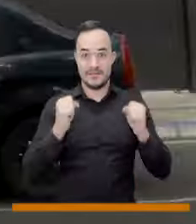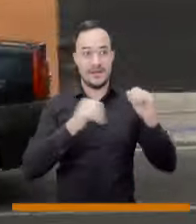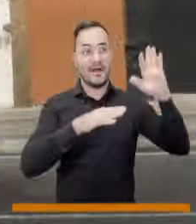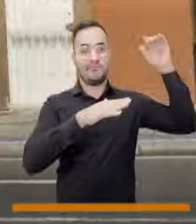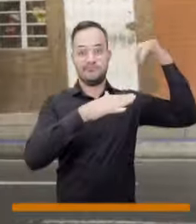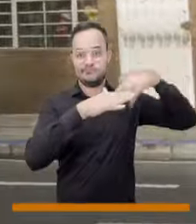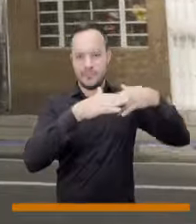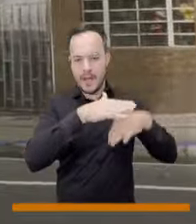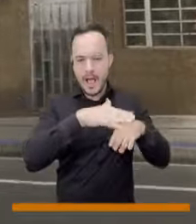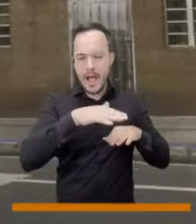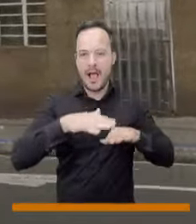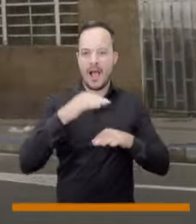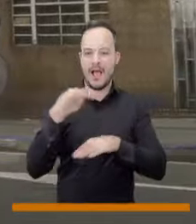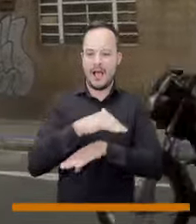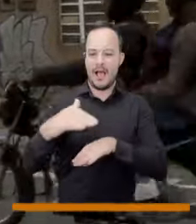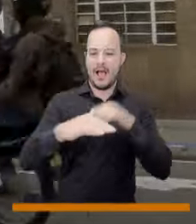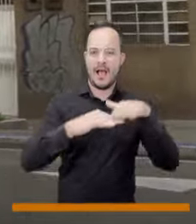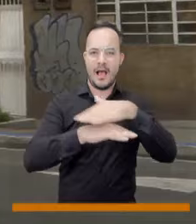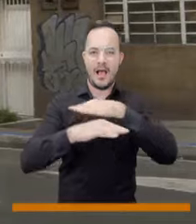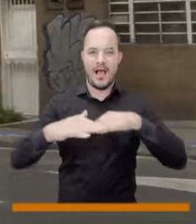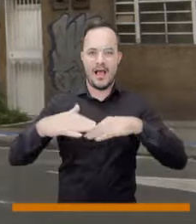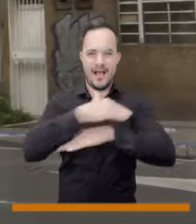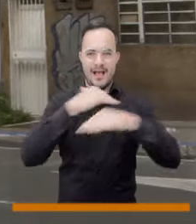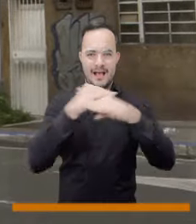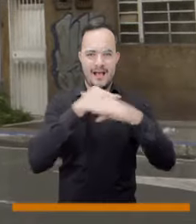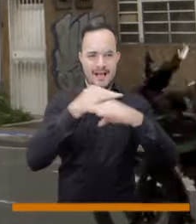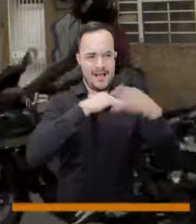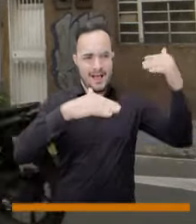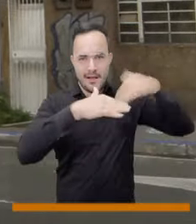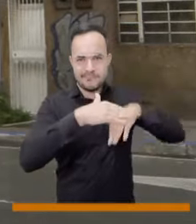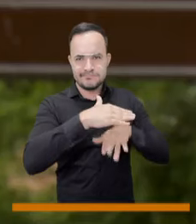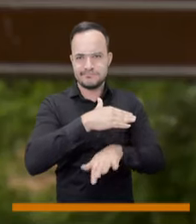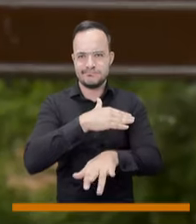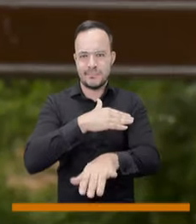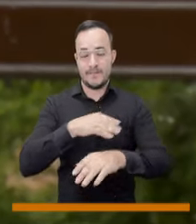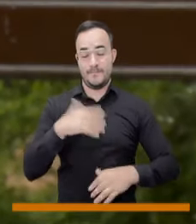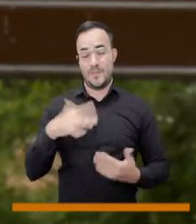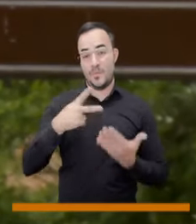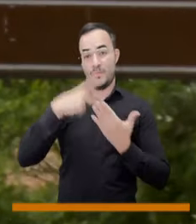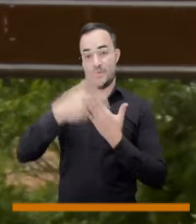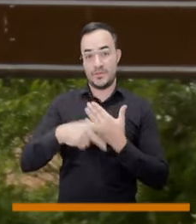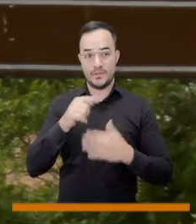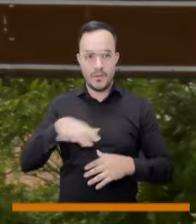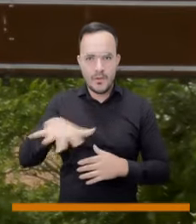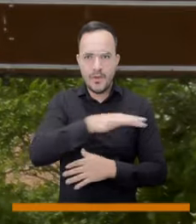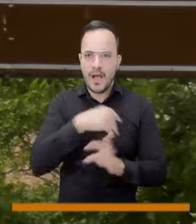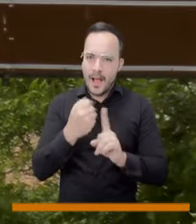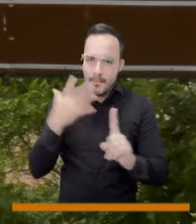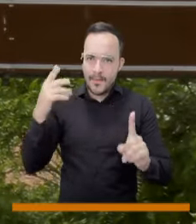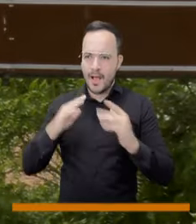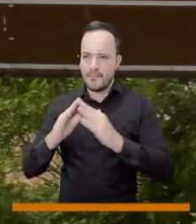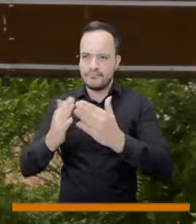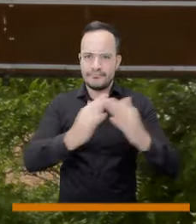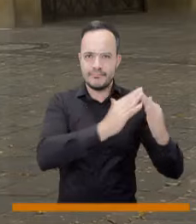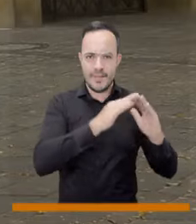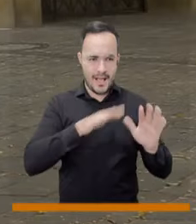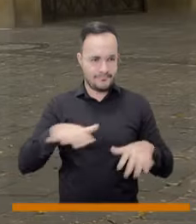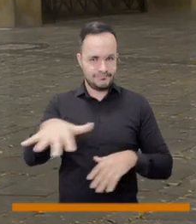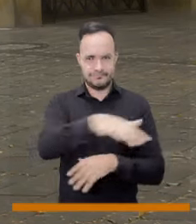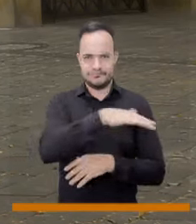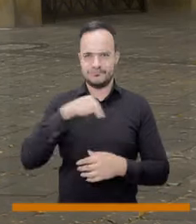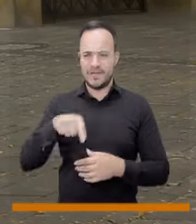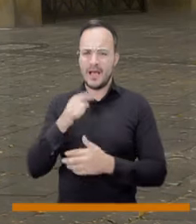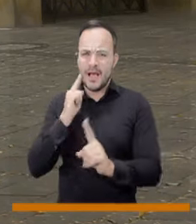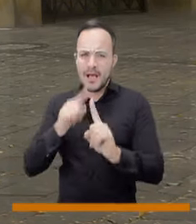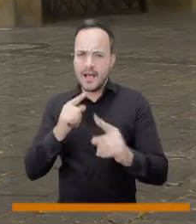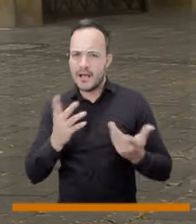urbana no urbanística sino urbana que pretende unir a la comunidad en función de retomar